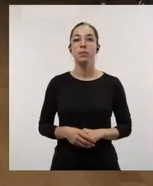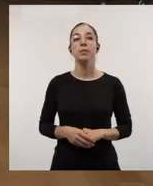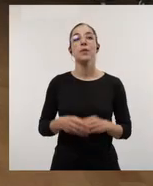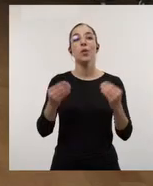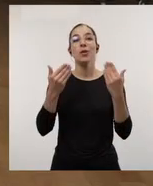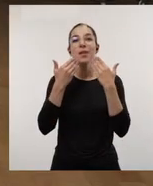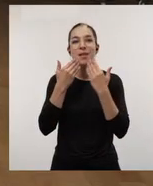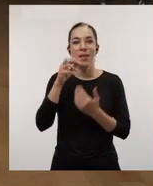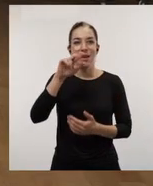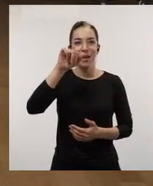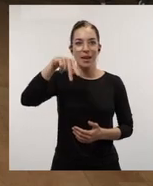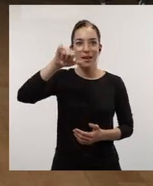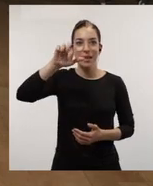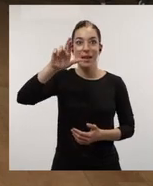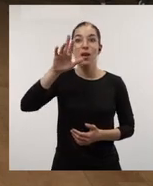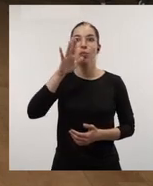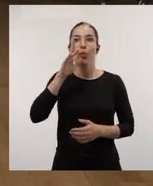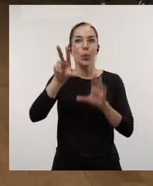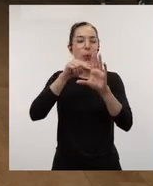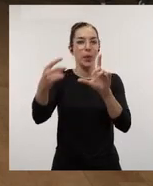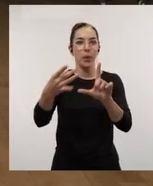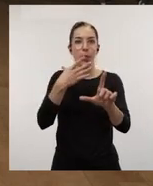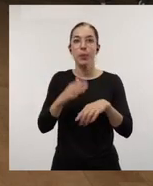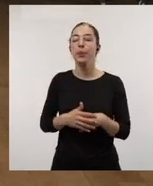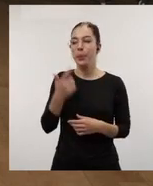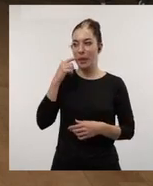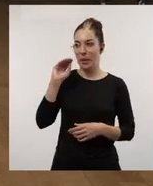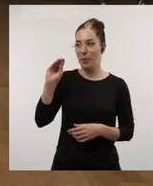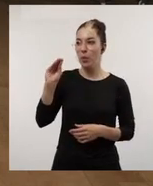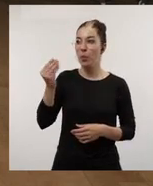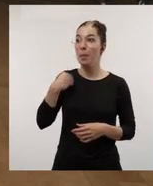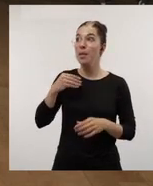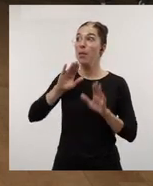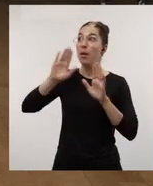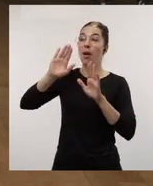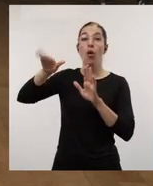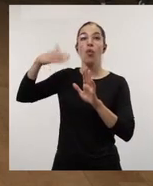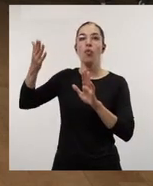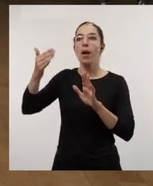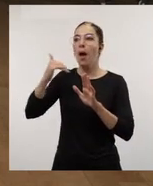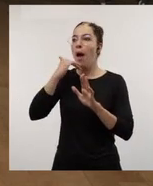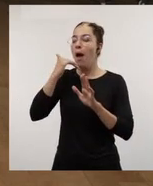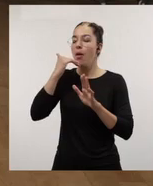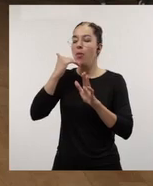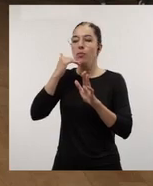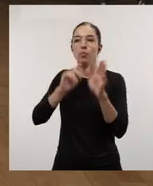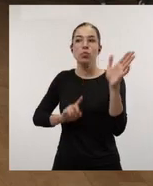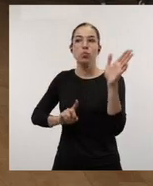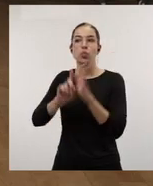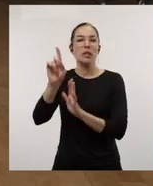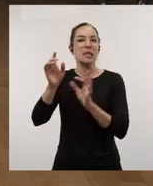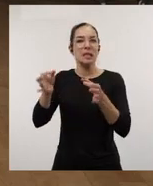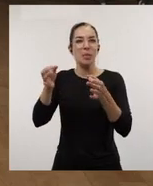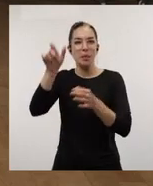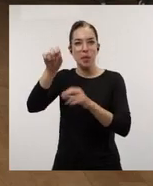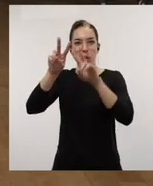Muchas gracias Rainier por enviarnos este vídeo, visitación. ¿Por qué estas estancias fuera son un trampolín siempre para